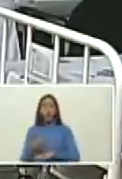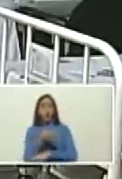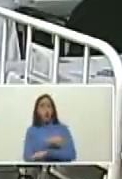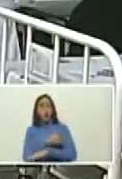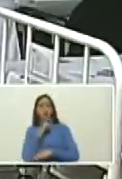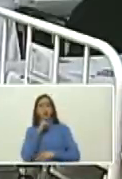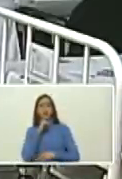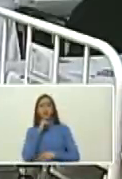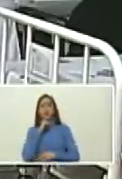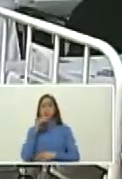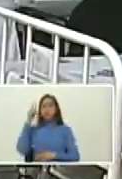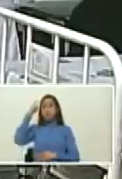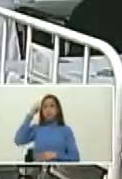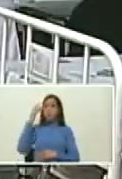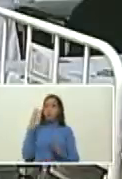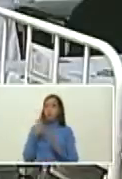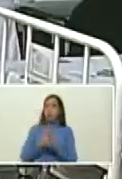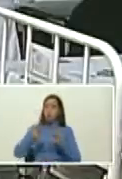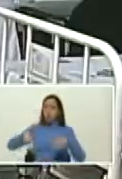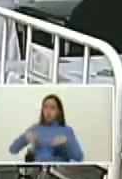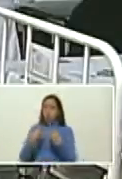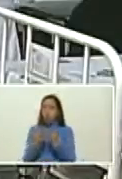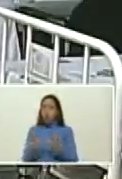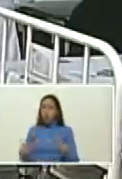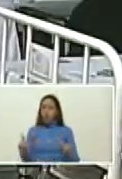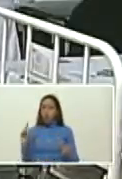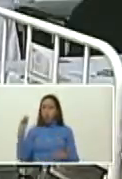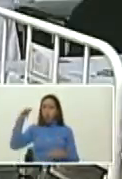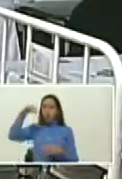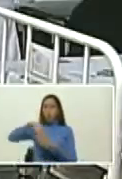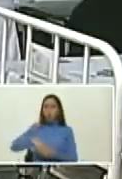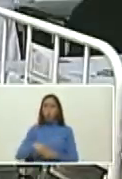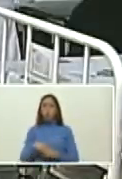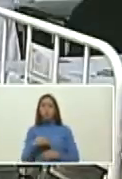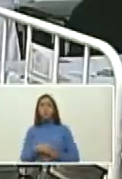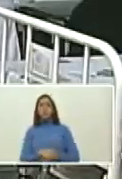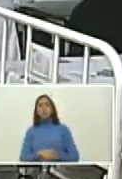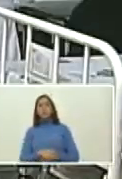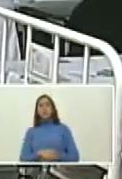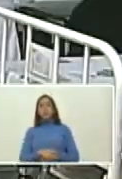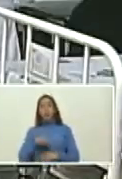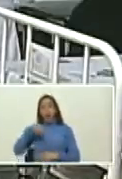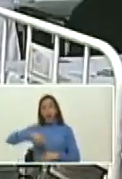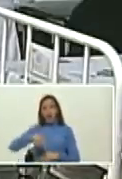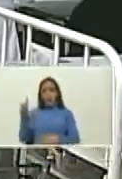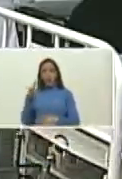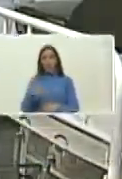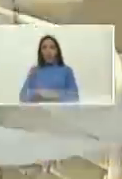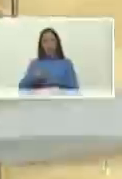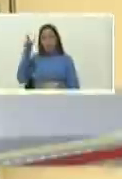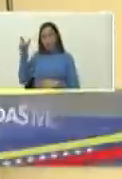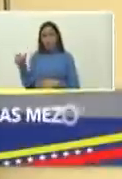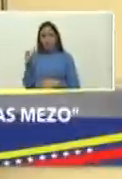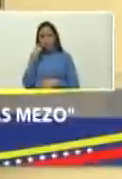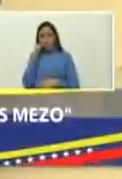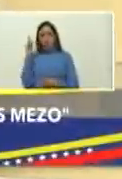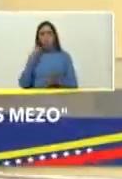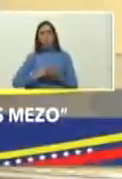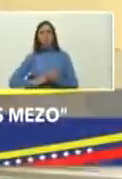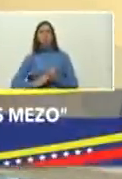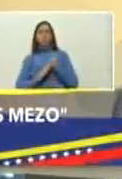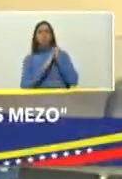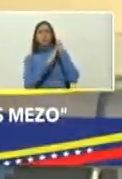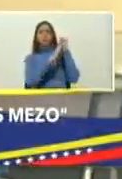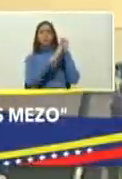difíciles cuando el neoliberalismo intentaba poner las garras a nuestro país bueno ahí estaba nuestro compatriota Ruedas Mesones